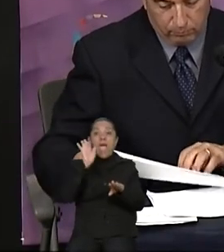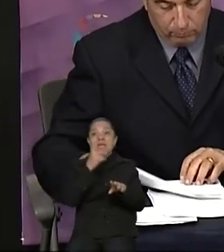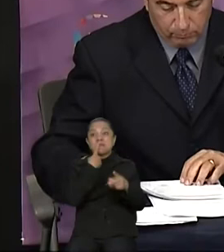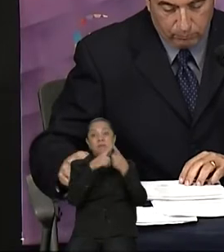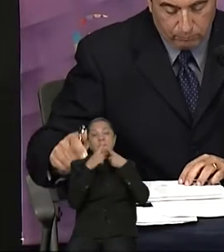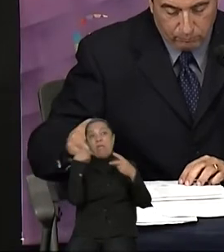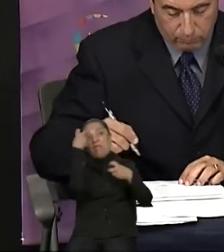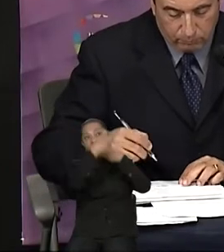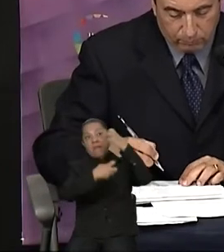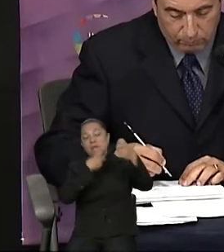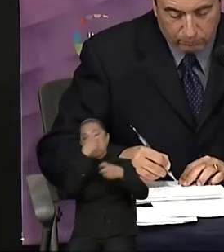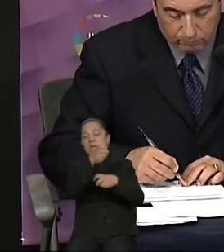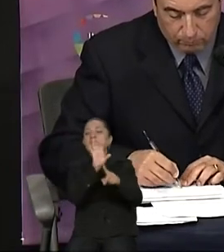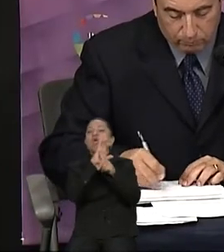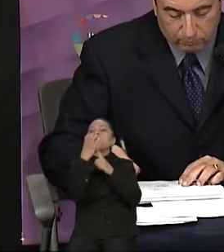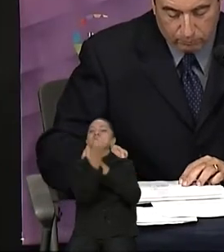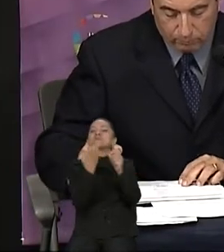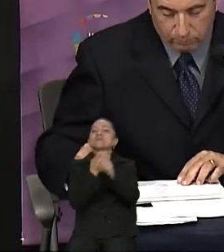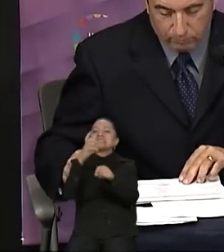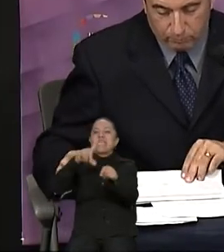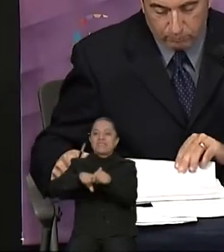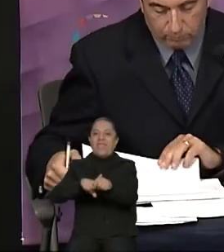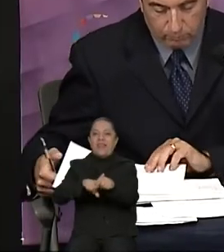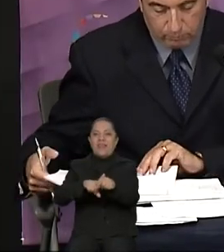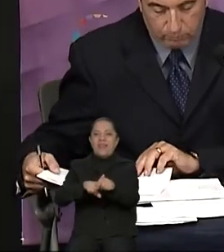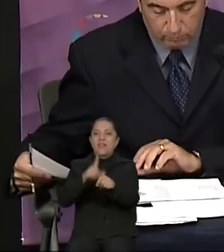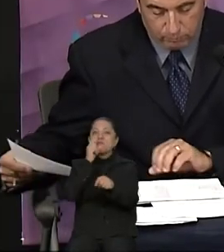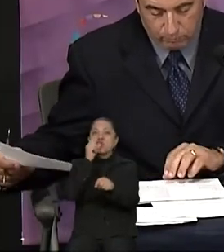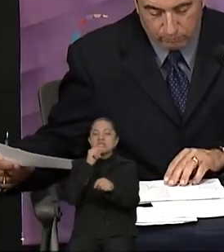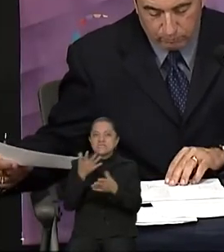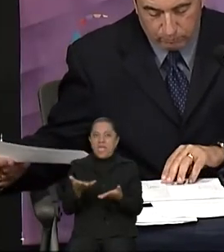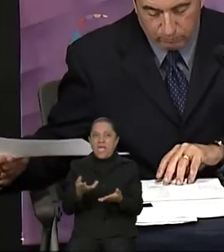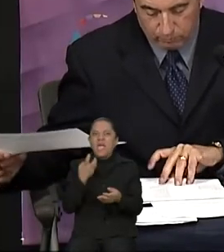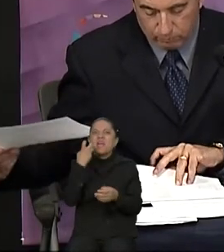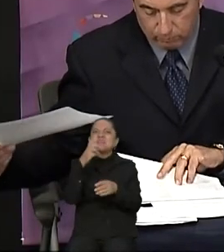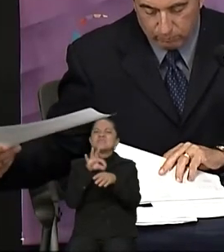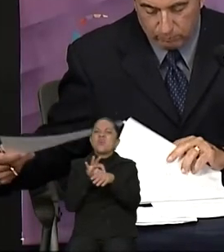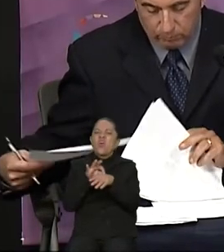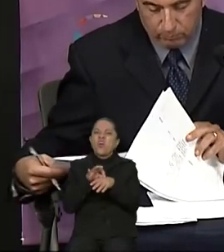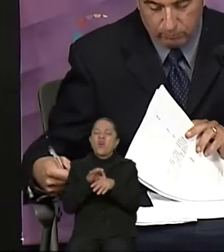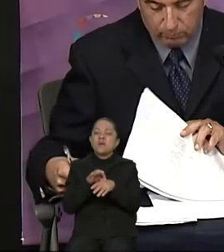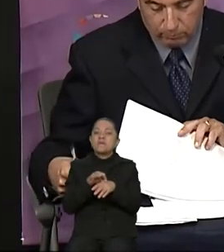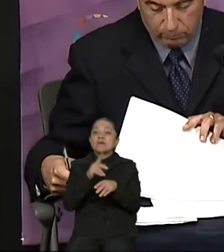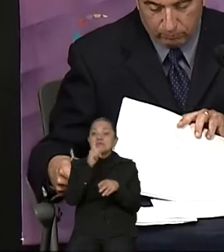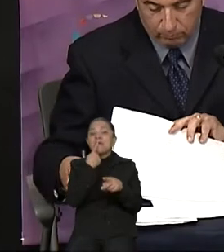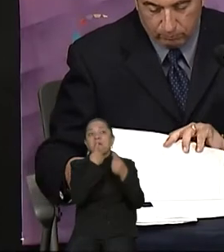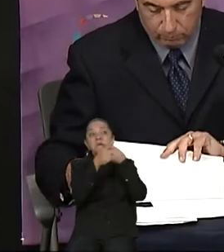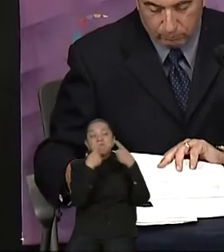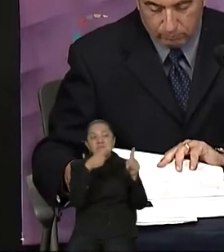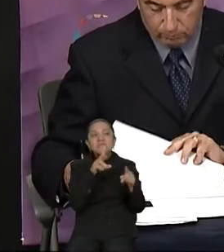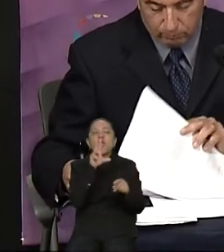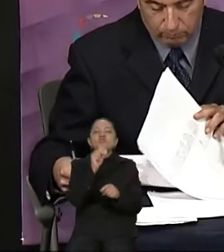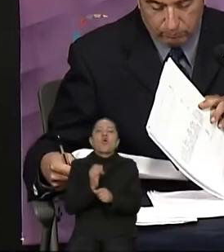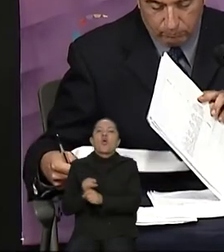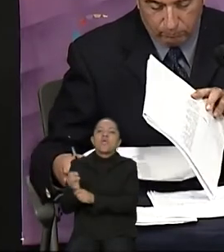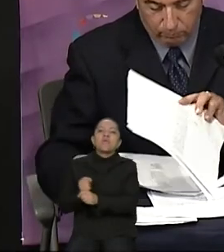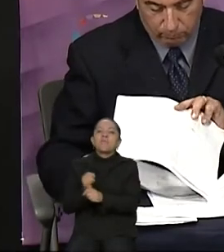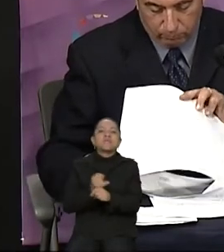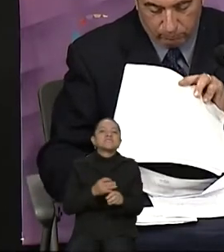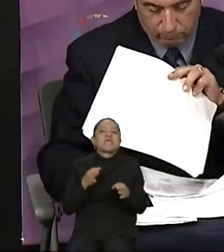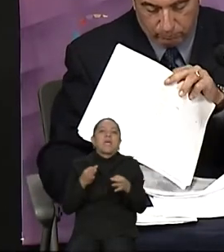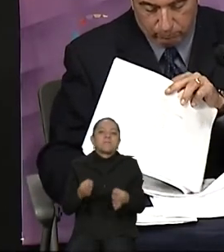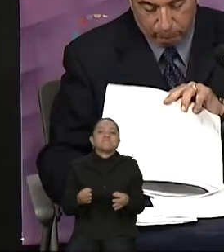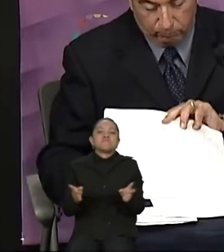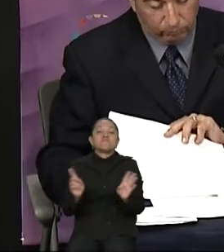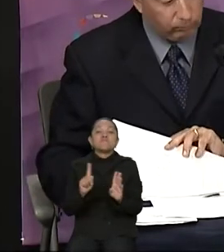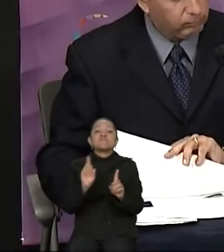Los hechos que dan origen a estas quejas no se investigan adecuadamente toda vez que la Comisión tiene